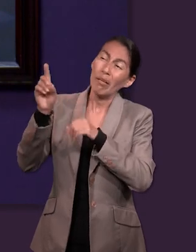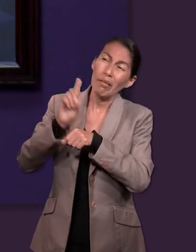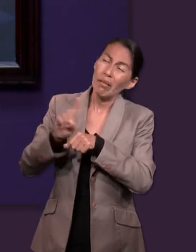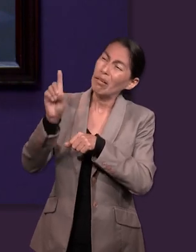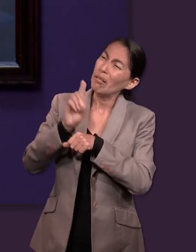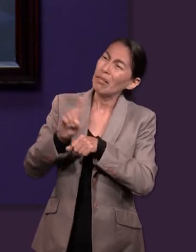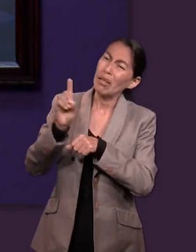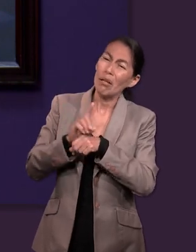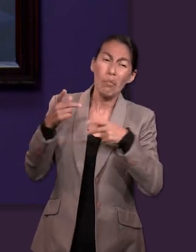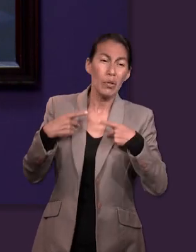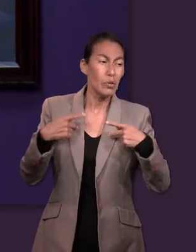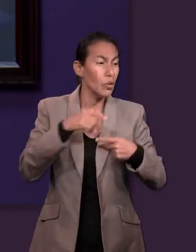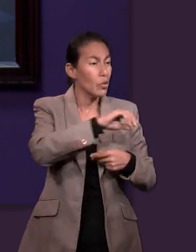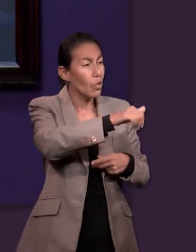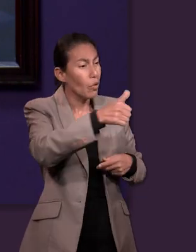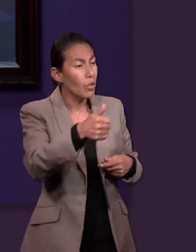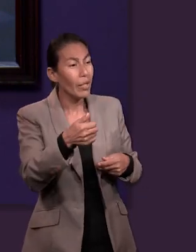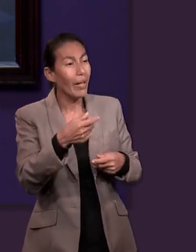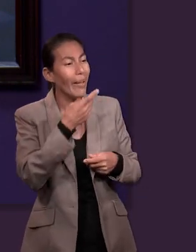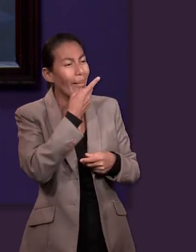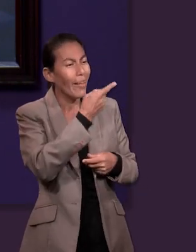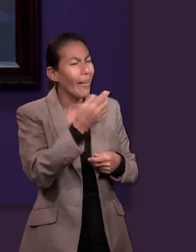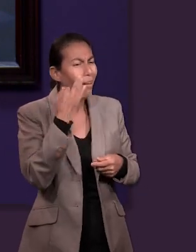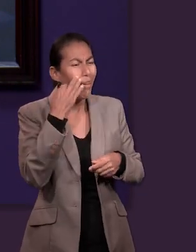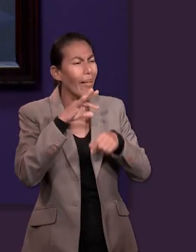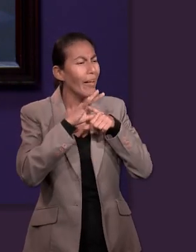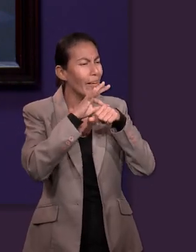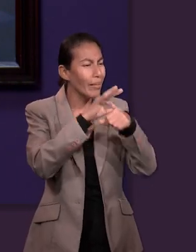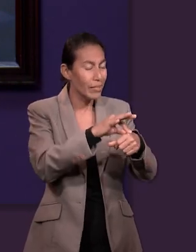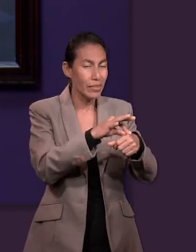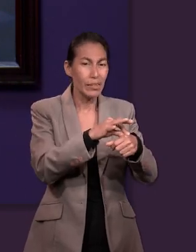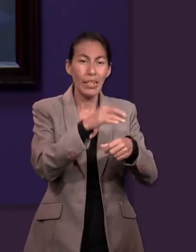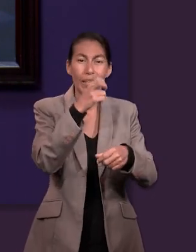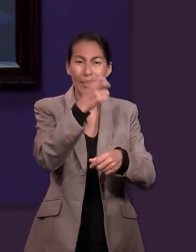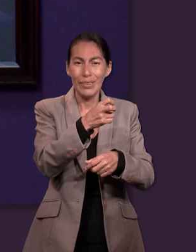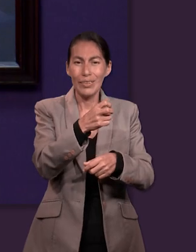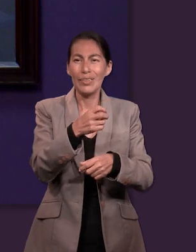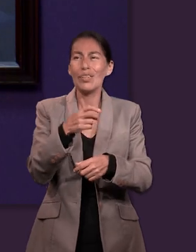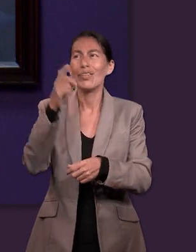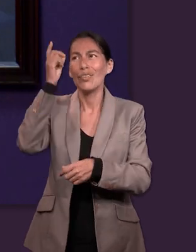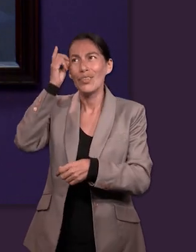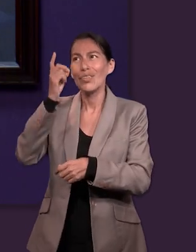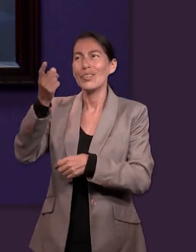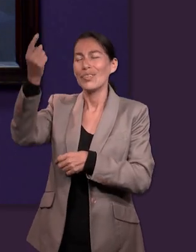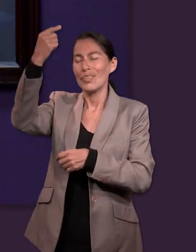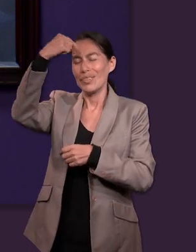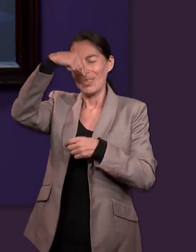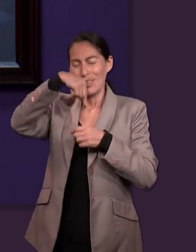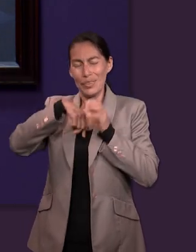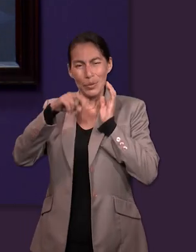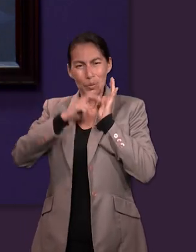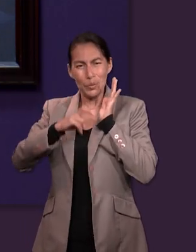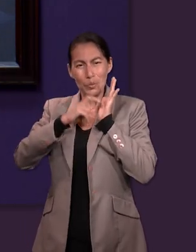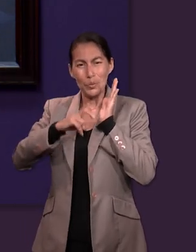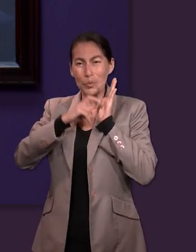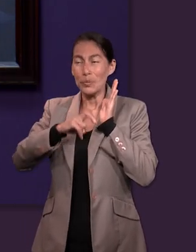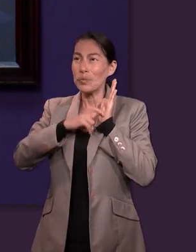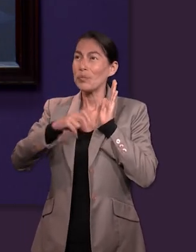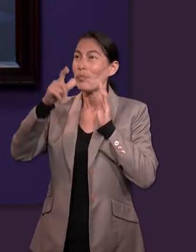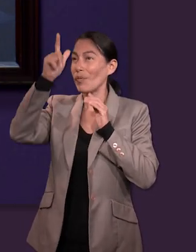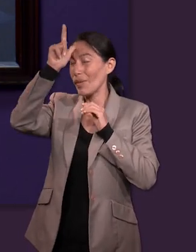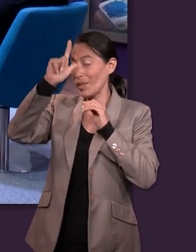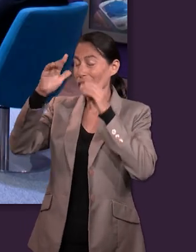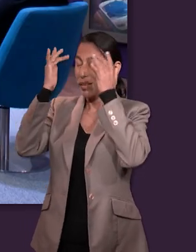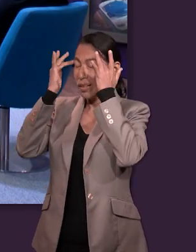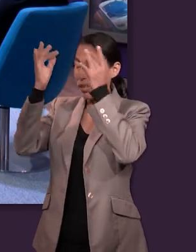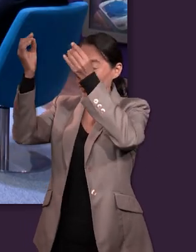orar, con compartir lo bueno, en esa medida Dios nos da el